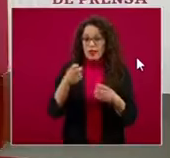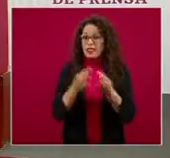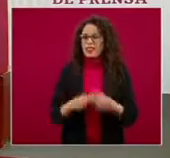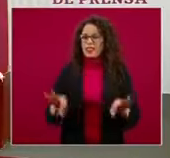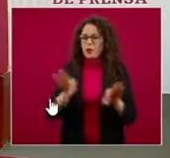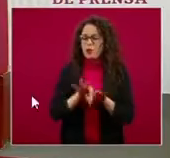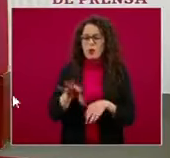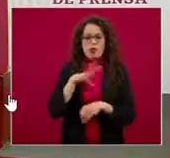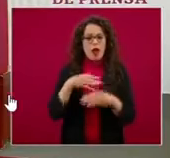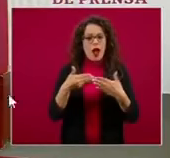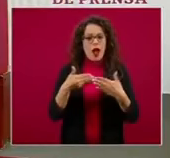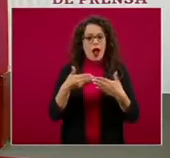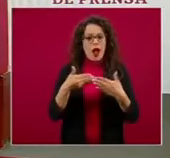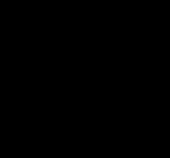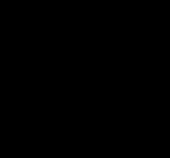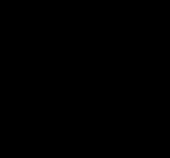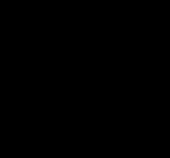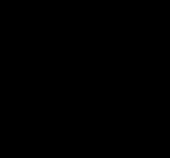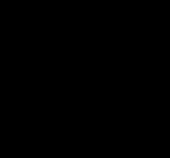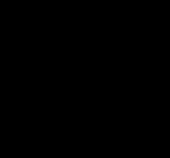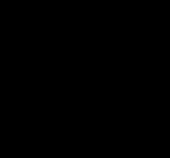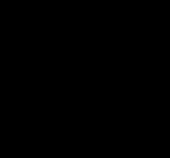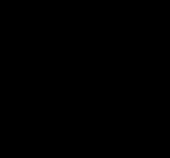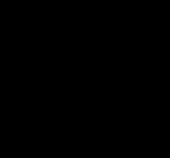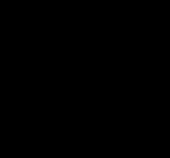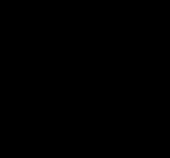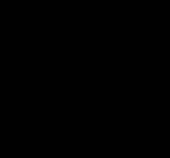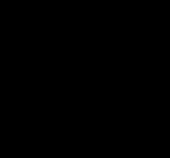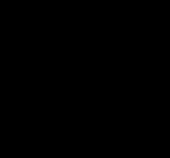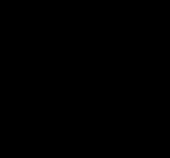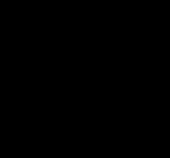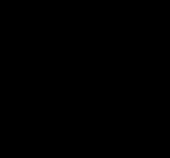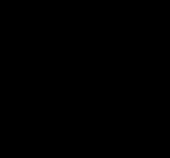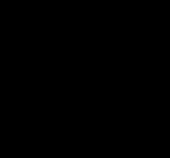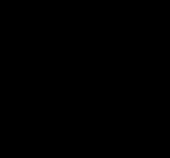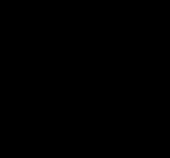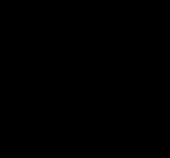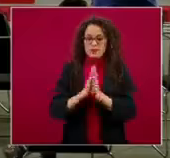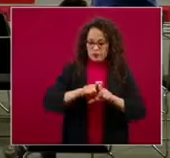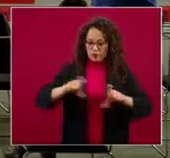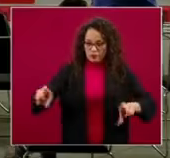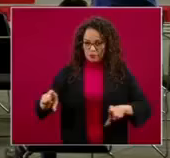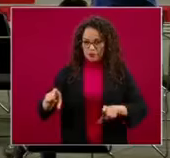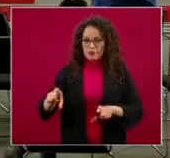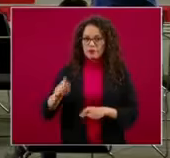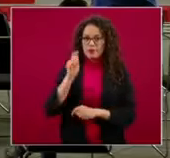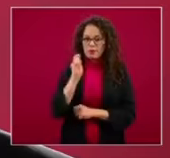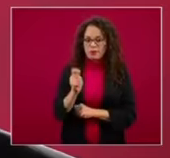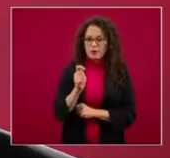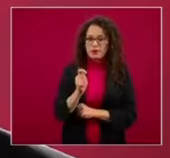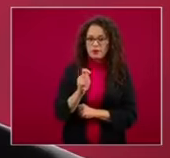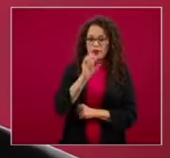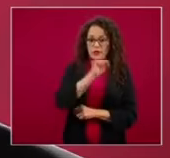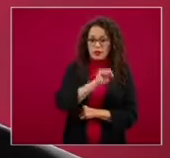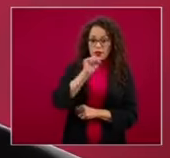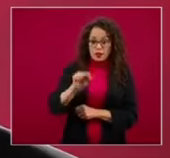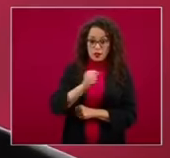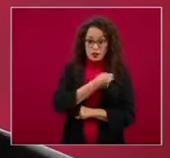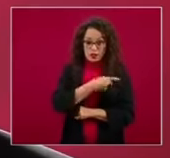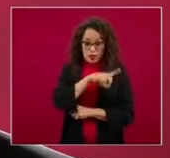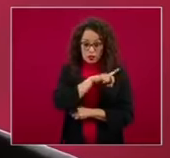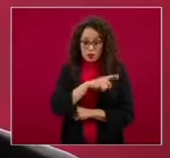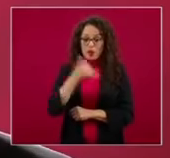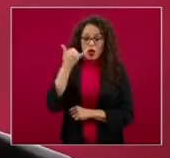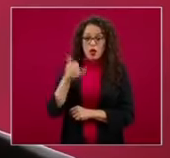para que y lo vamos a poner en el portal si me ayuda estimado José Luis en el portal de la Secretaría de Salud y en el portal coronavirus para que toda la